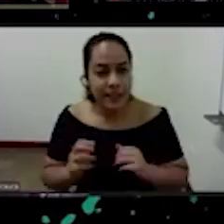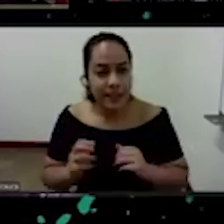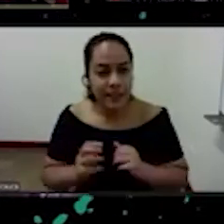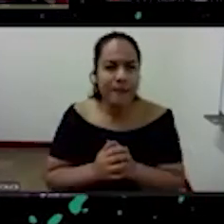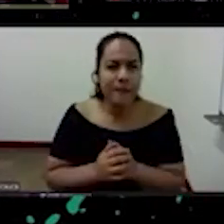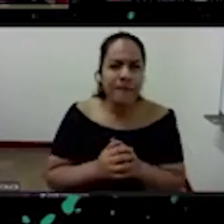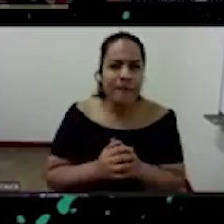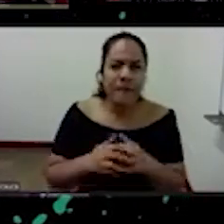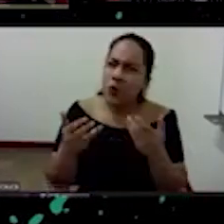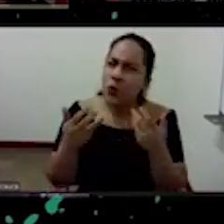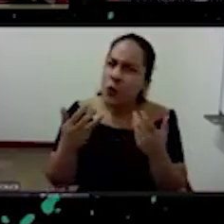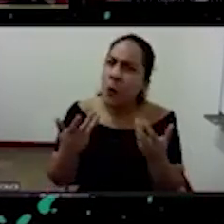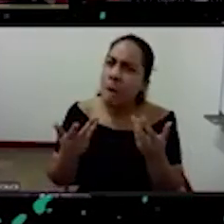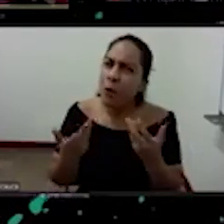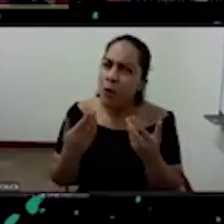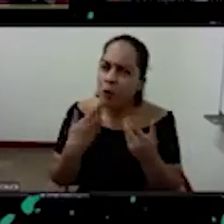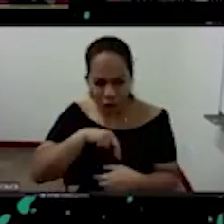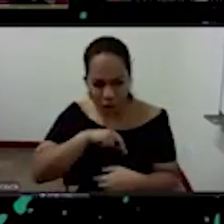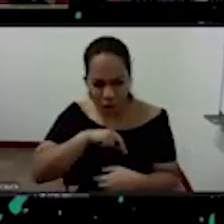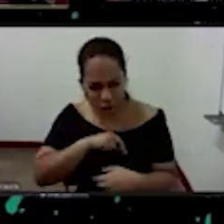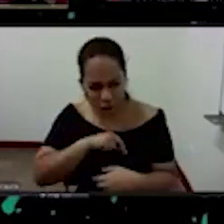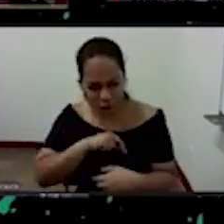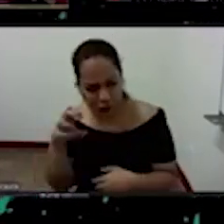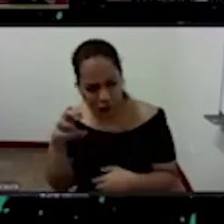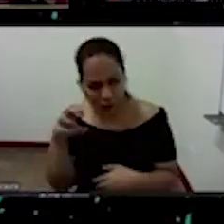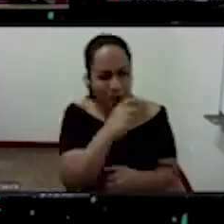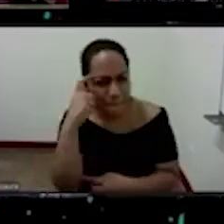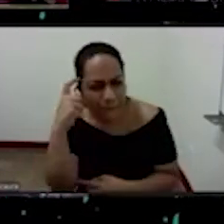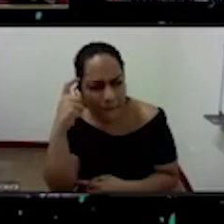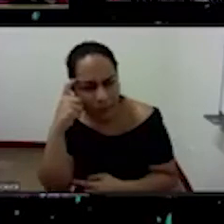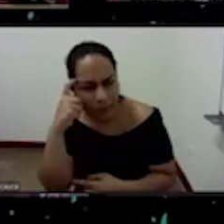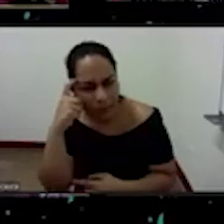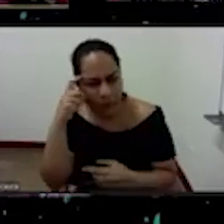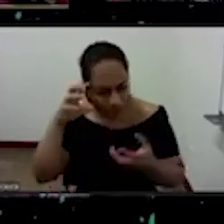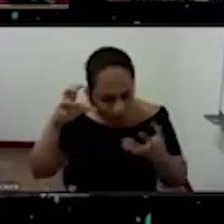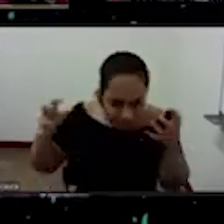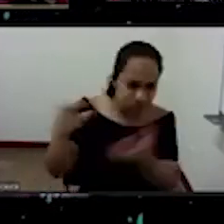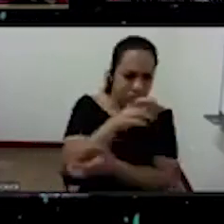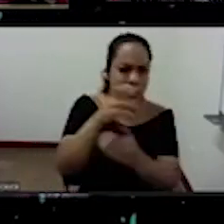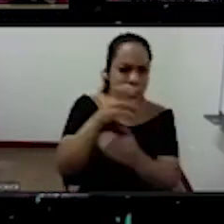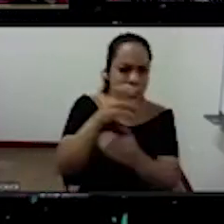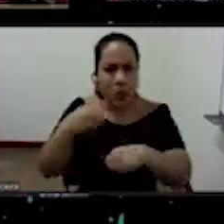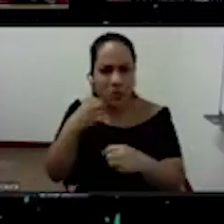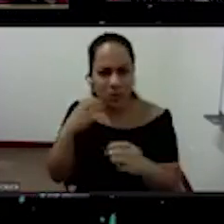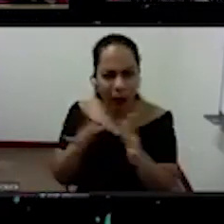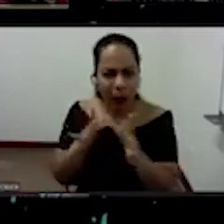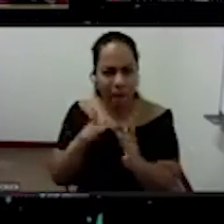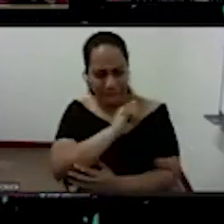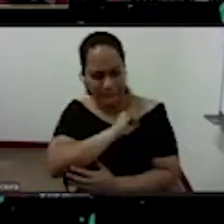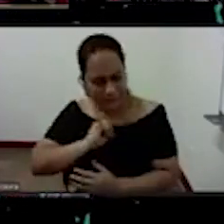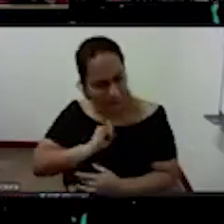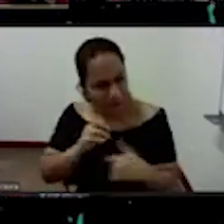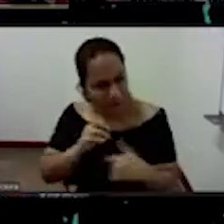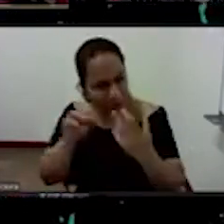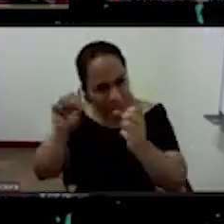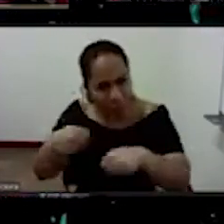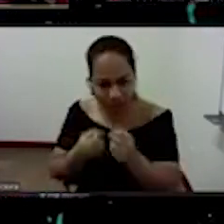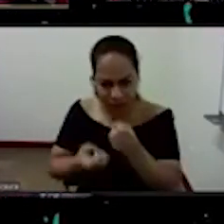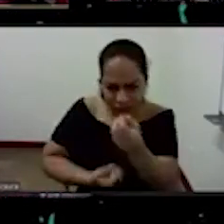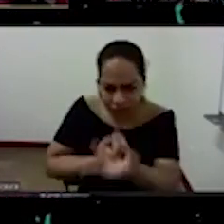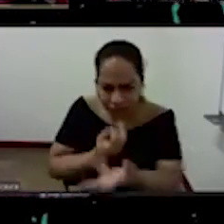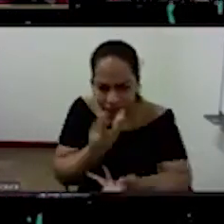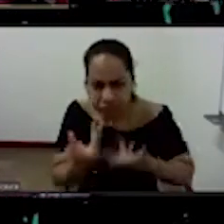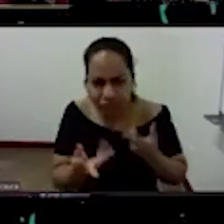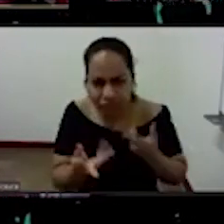podemos cómo puede un pensamiento revolucionario autónomo manifestarse y